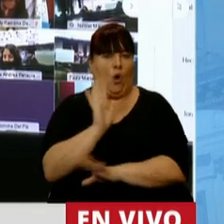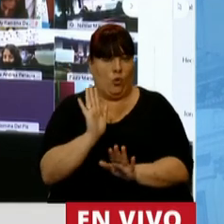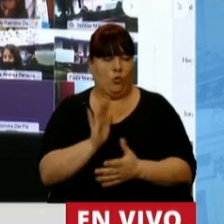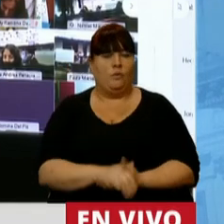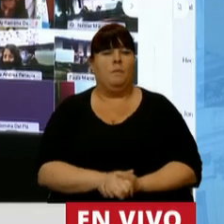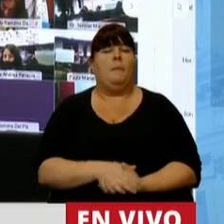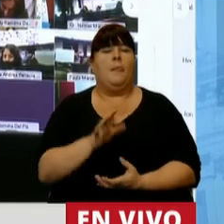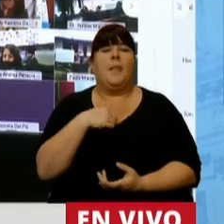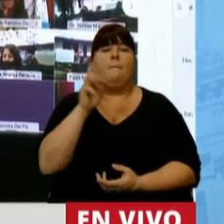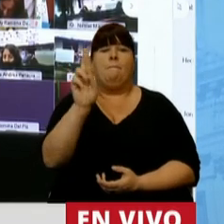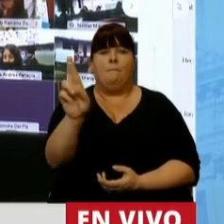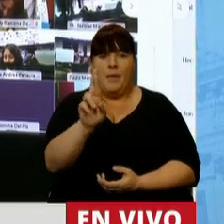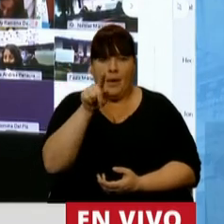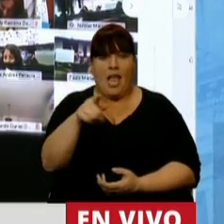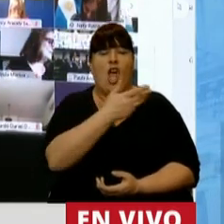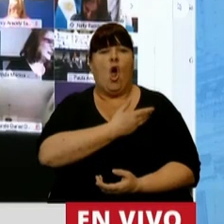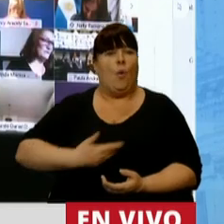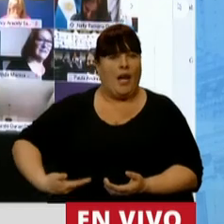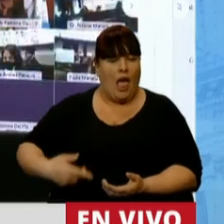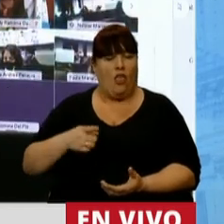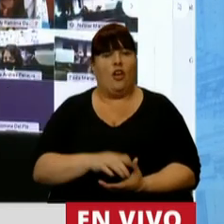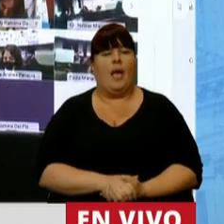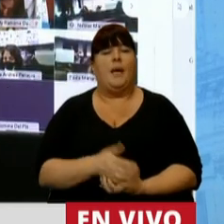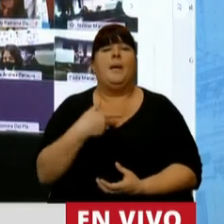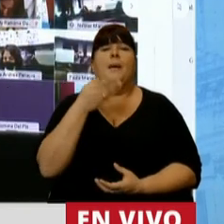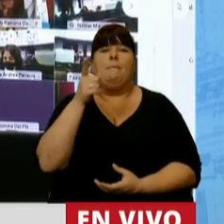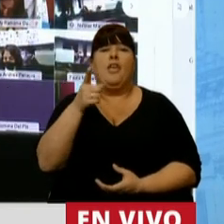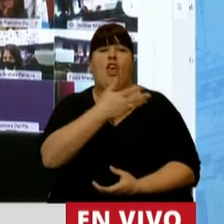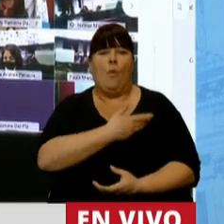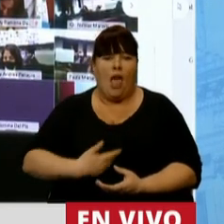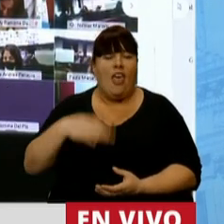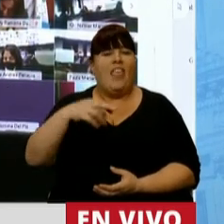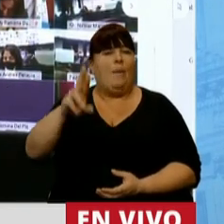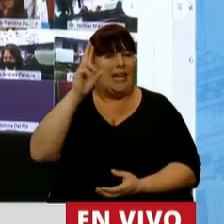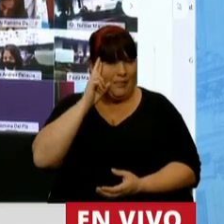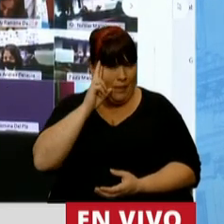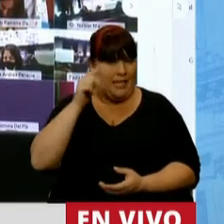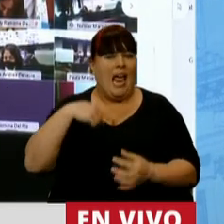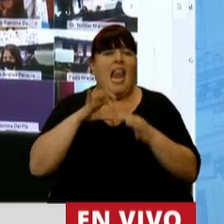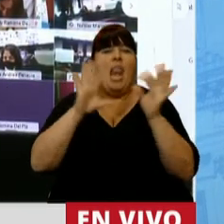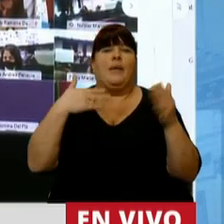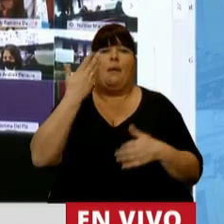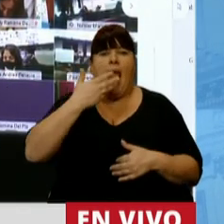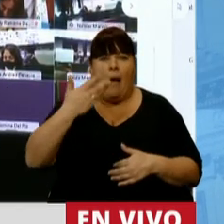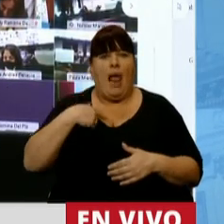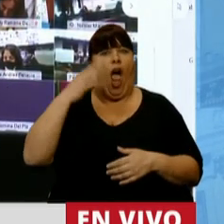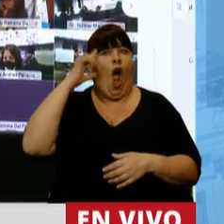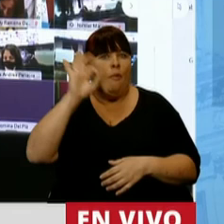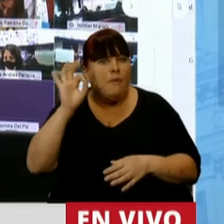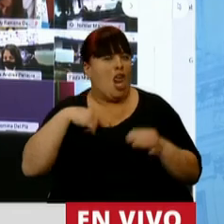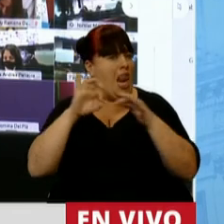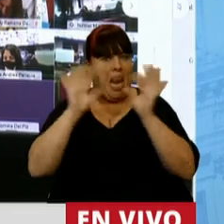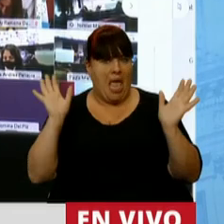Entonces, le hago una cuestión de privilegio a la Gobernadora, le pido a la Gobernadora que respete mi libertad de expresión, mi libertad de